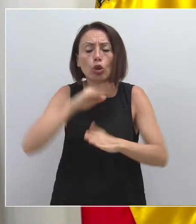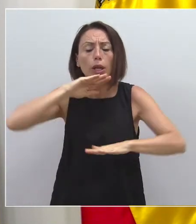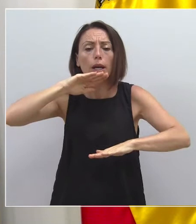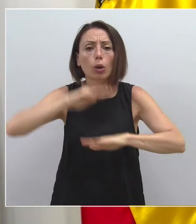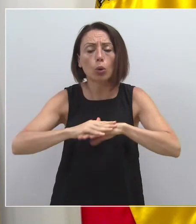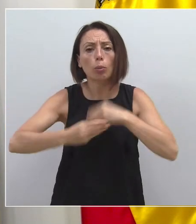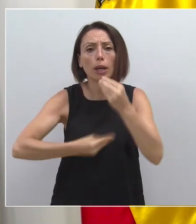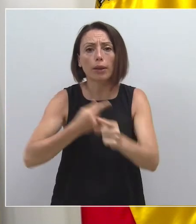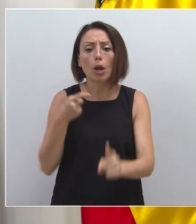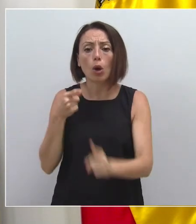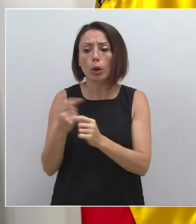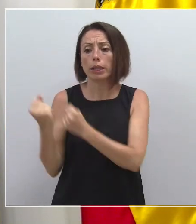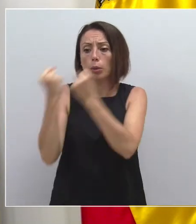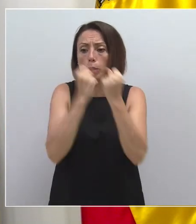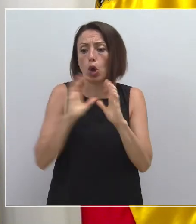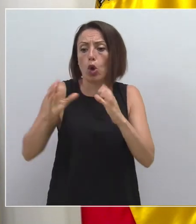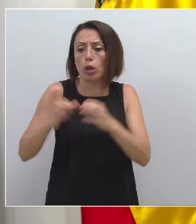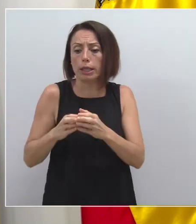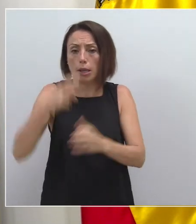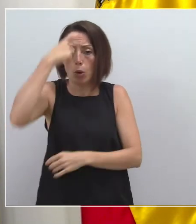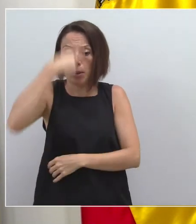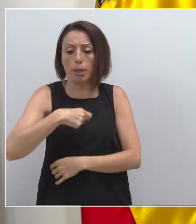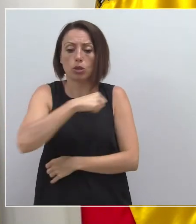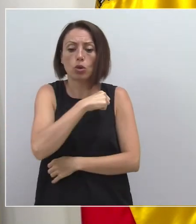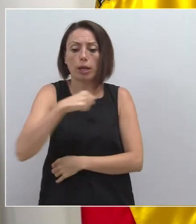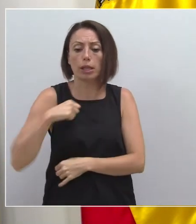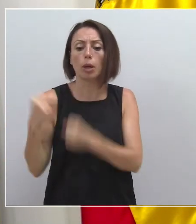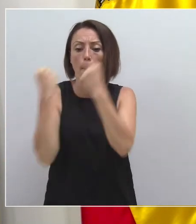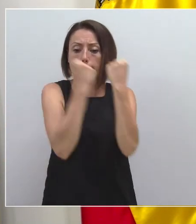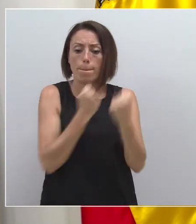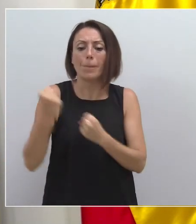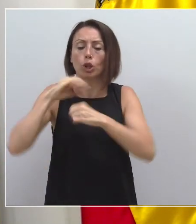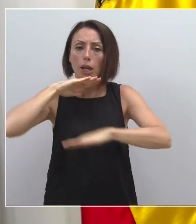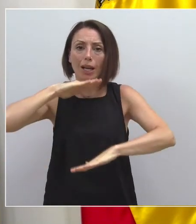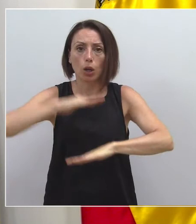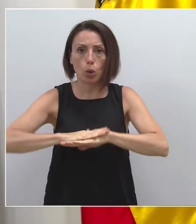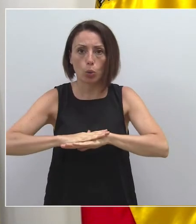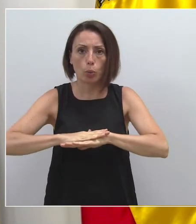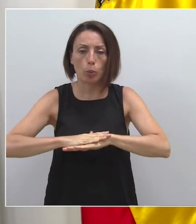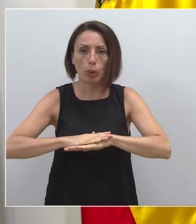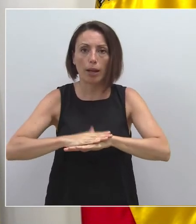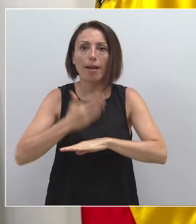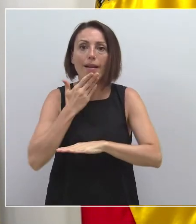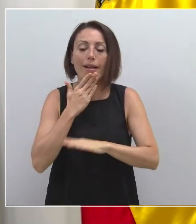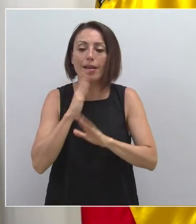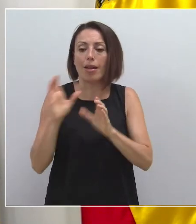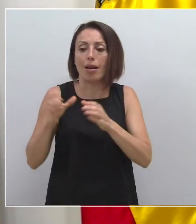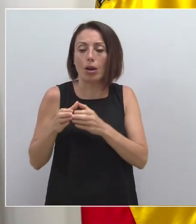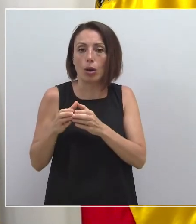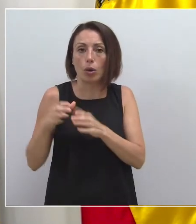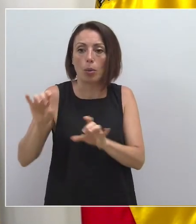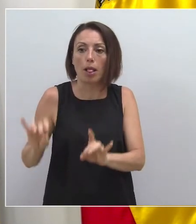protegerse como colectivo y como persona a nivel de cada uno de ellos que se encuentran en esas edades o en esa situación de